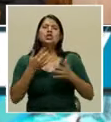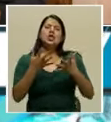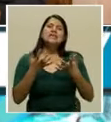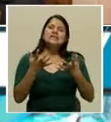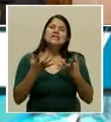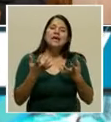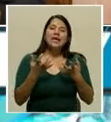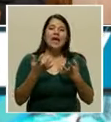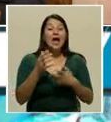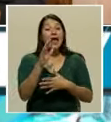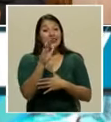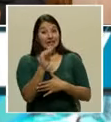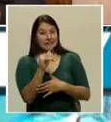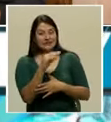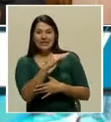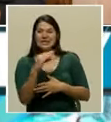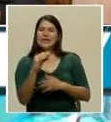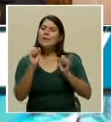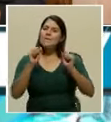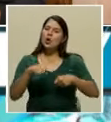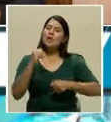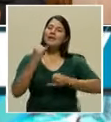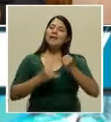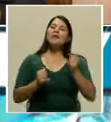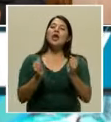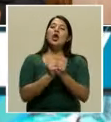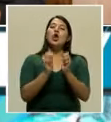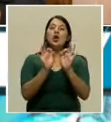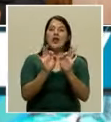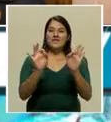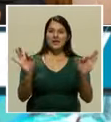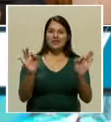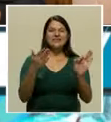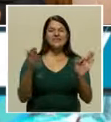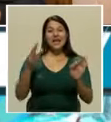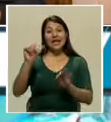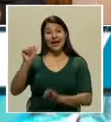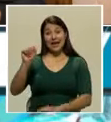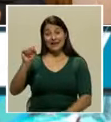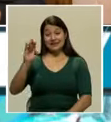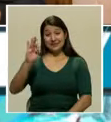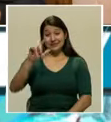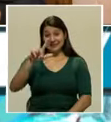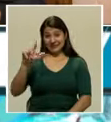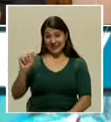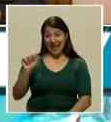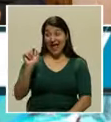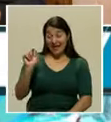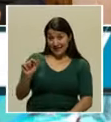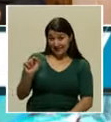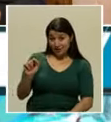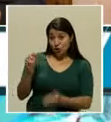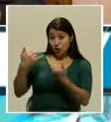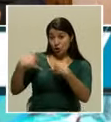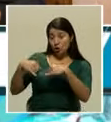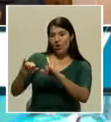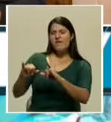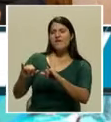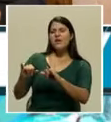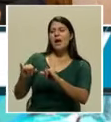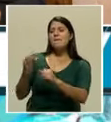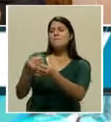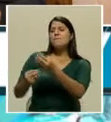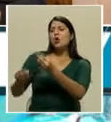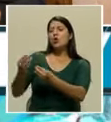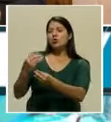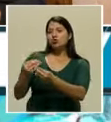Quisiera despedirte y irme con la frase de que el Castella es y fue una fábrica de